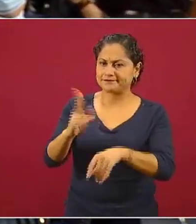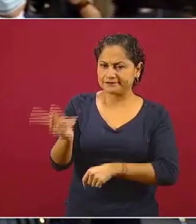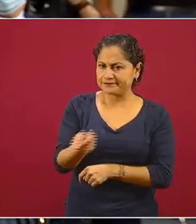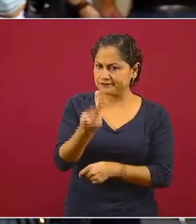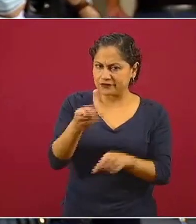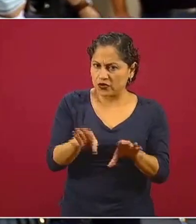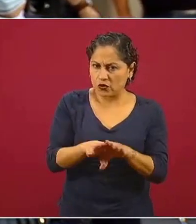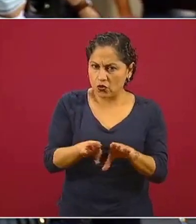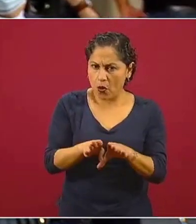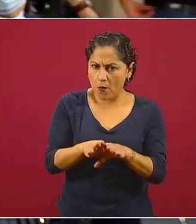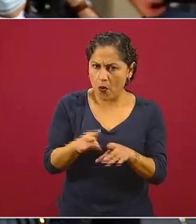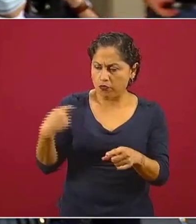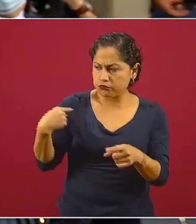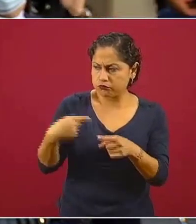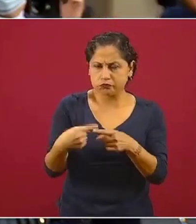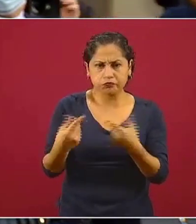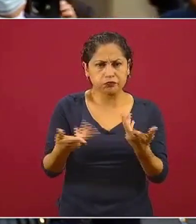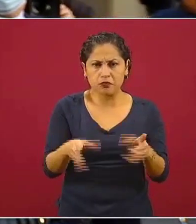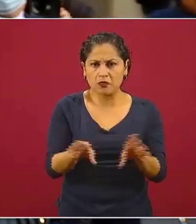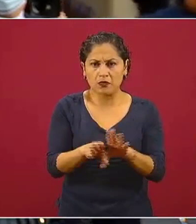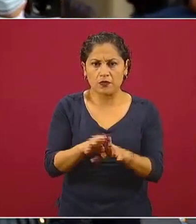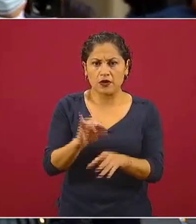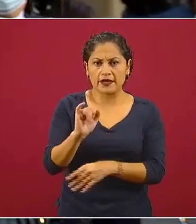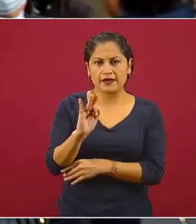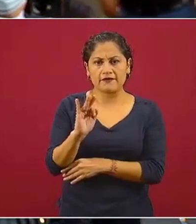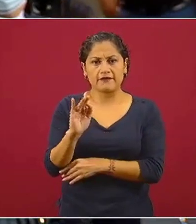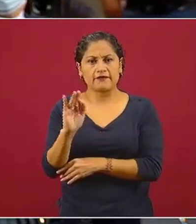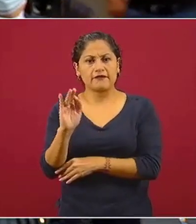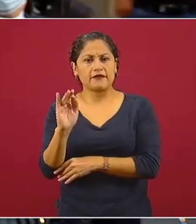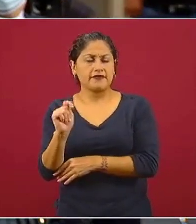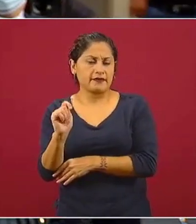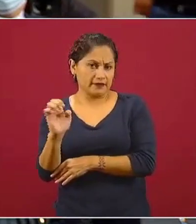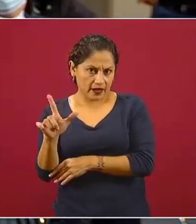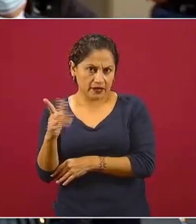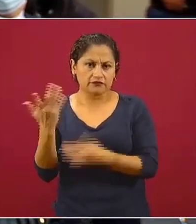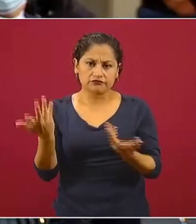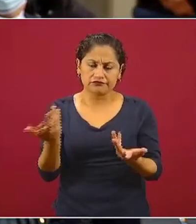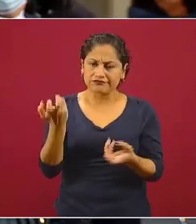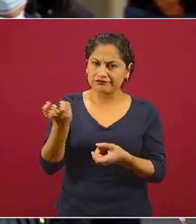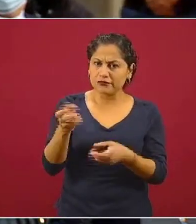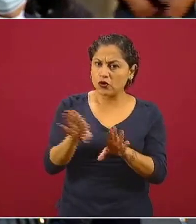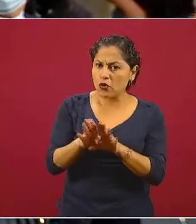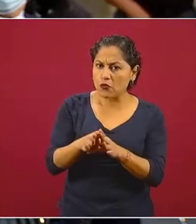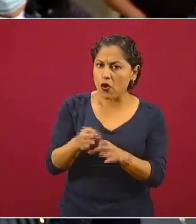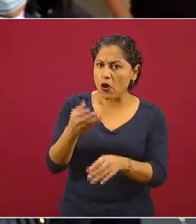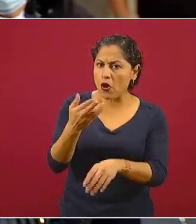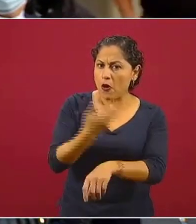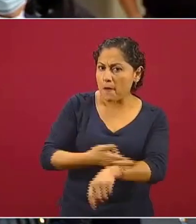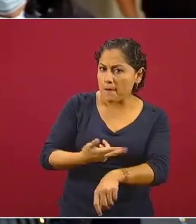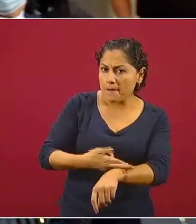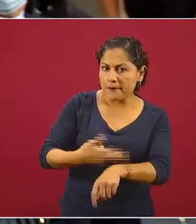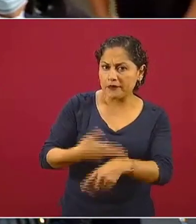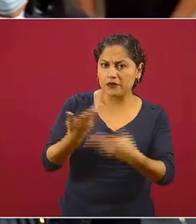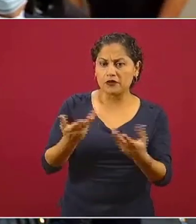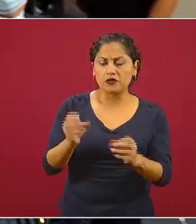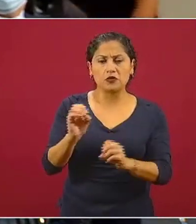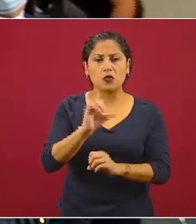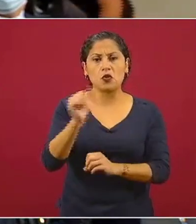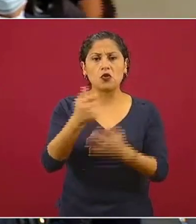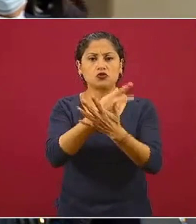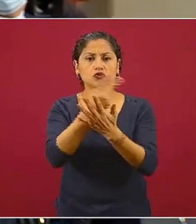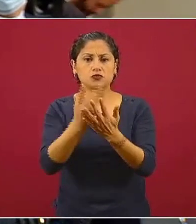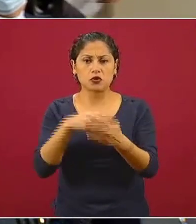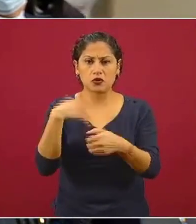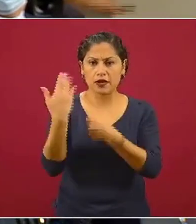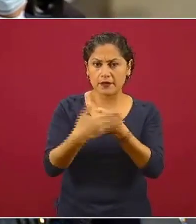ante el IFT el Instituto Federal de Telecomunicaciones para esa concesión y para el respecto de los demás programas que se